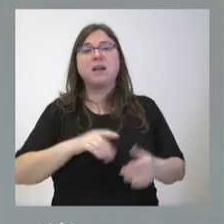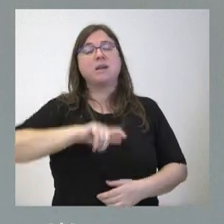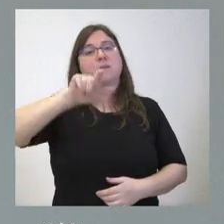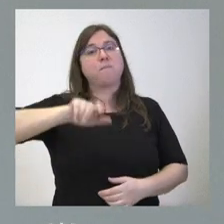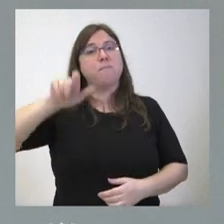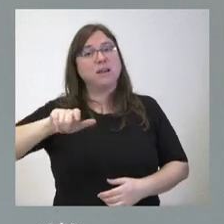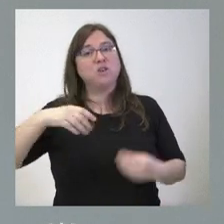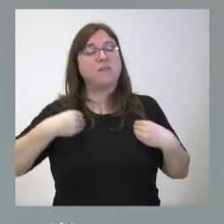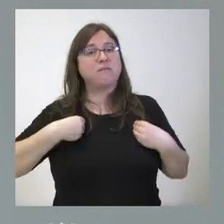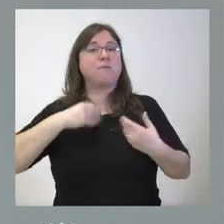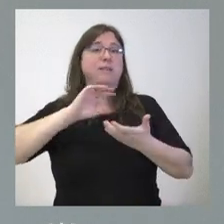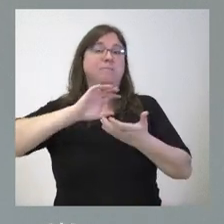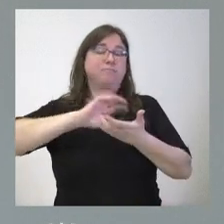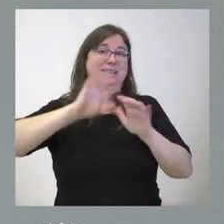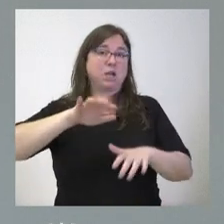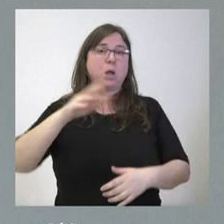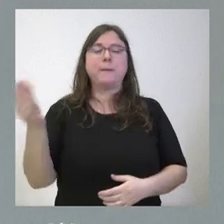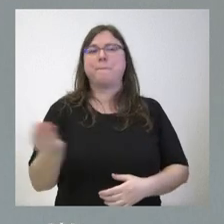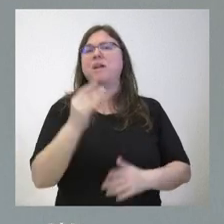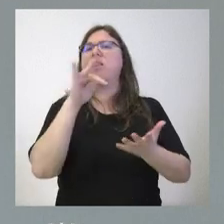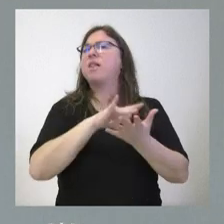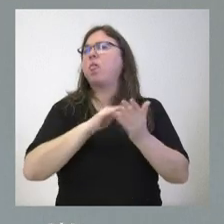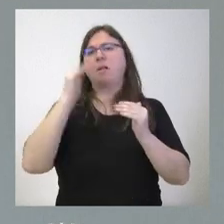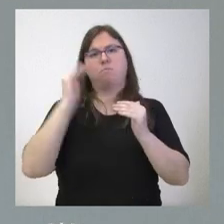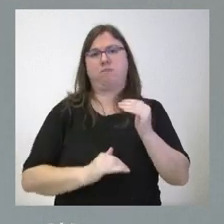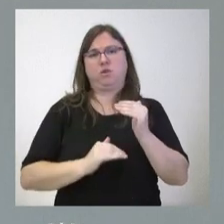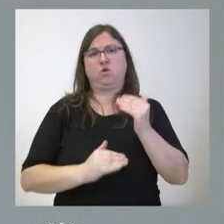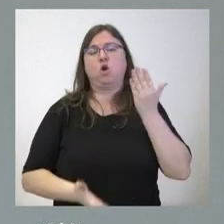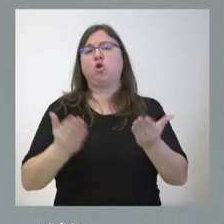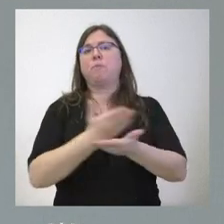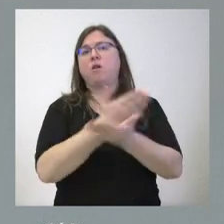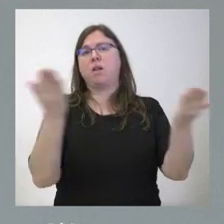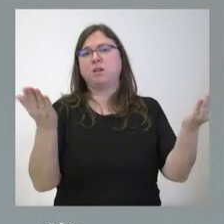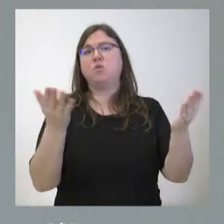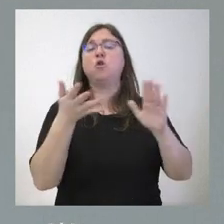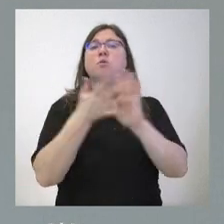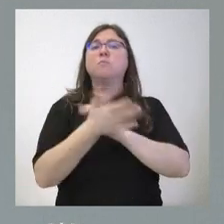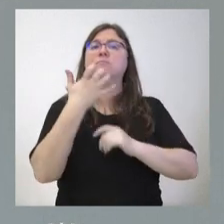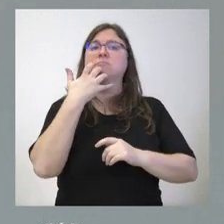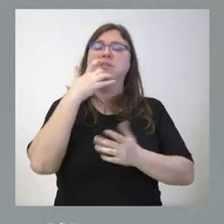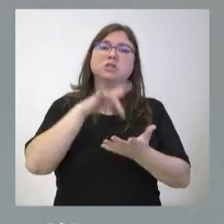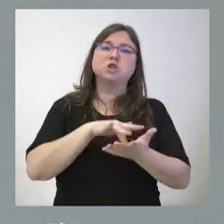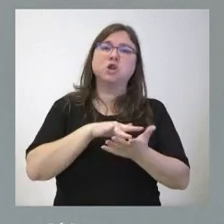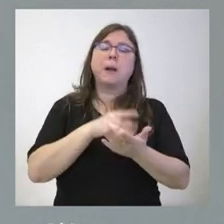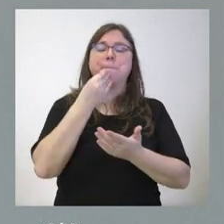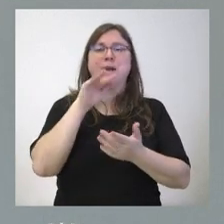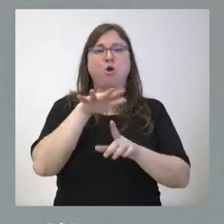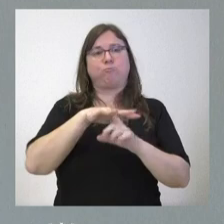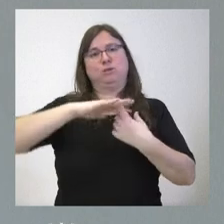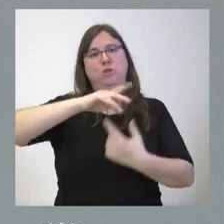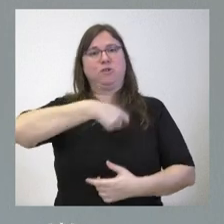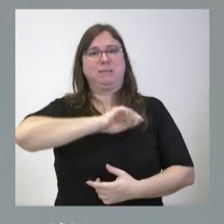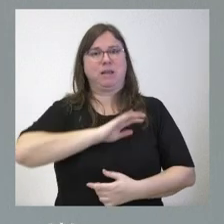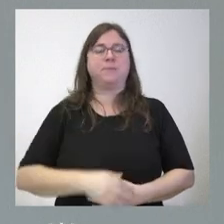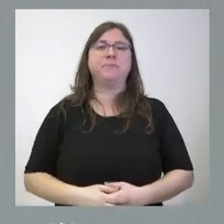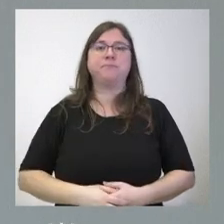familias de Castilla y León son personas y familias menos endeudadas que la media nacional lo que nos sitúa en un escenario mejor que el contexto nacional el dato